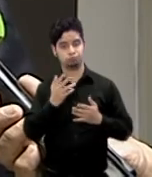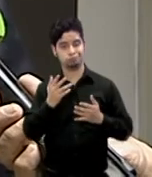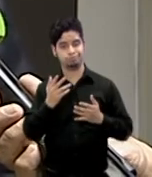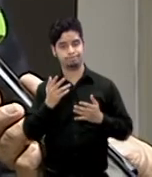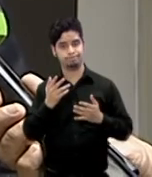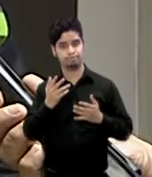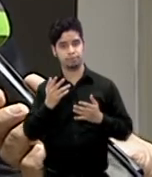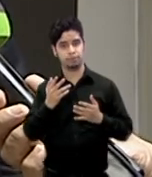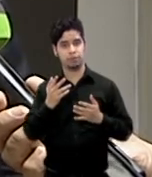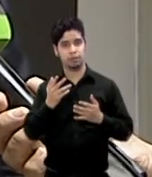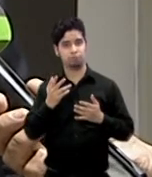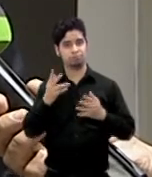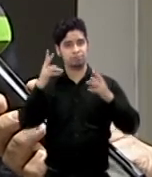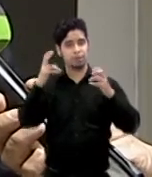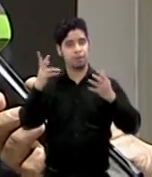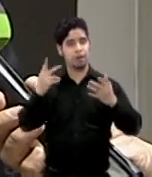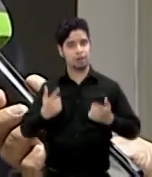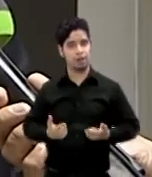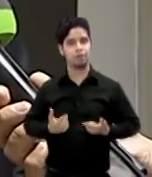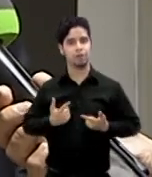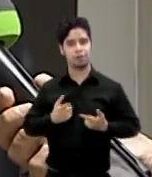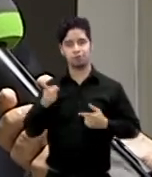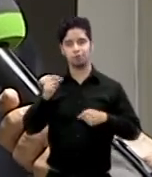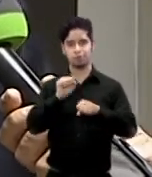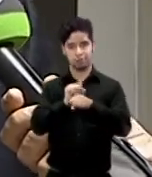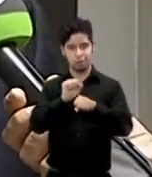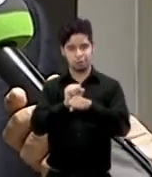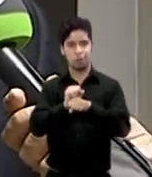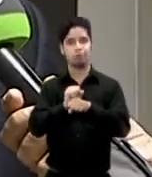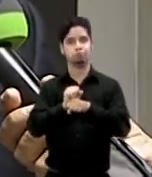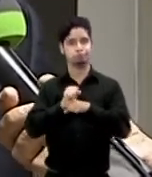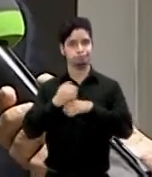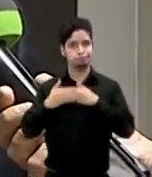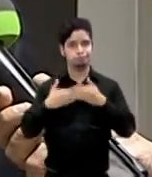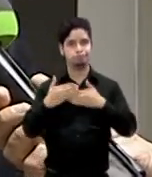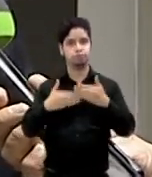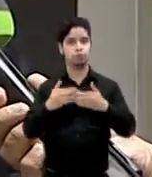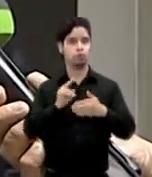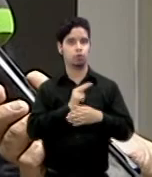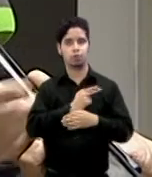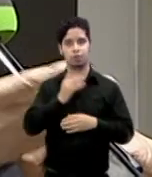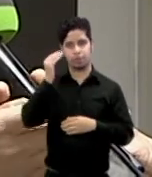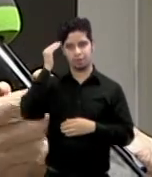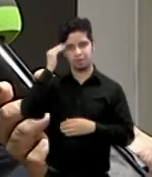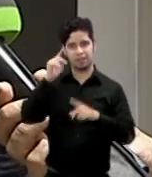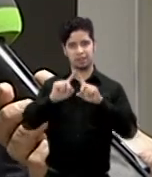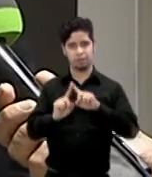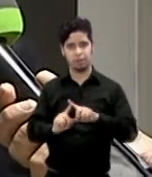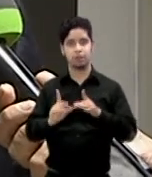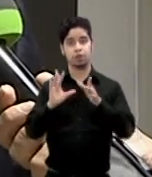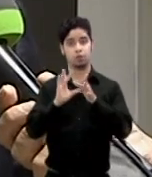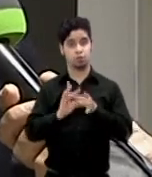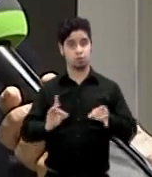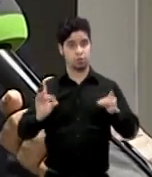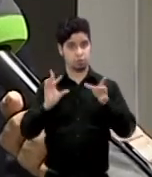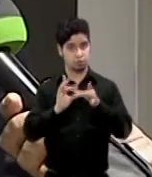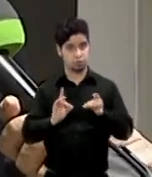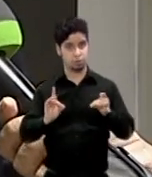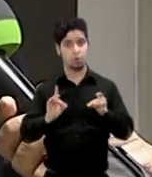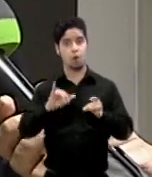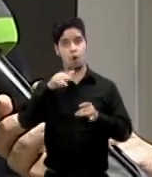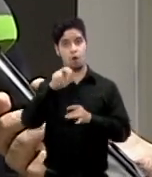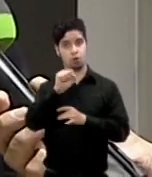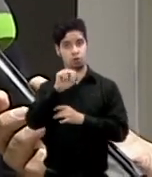la vida y la obra de él dentro de esa película vamos a conocer varios cuentos como el rosco que es uno de los cuentos